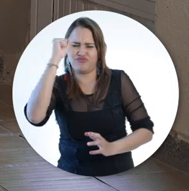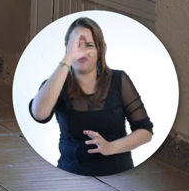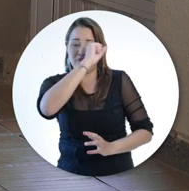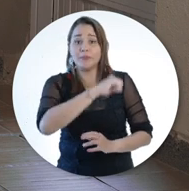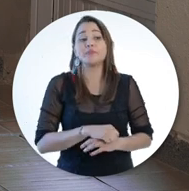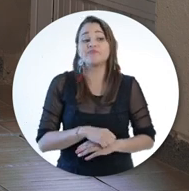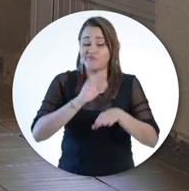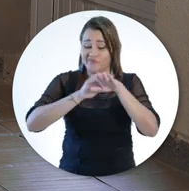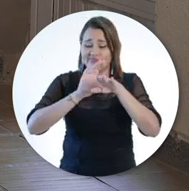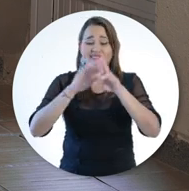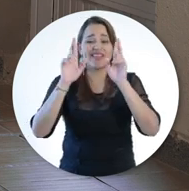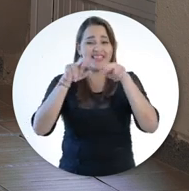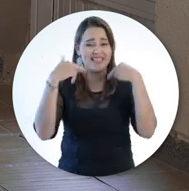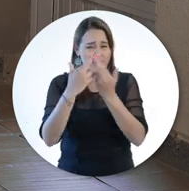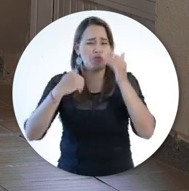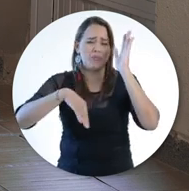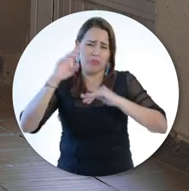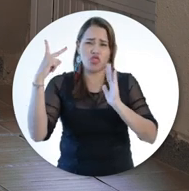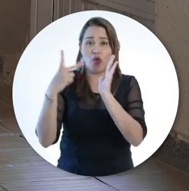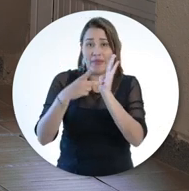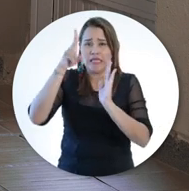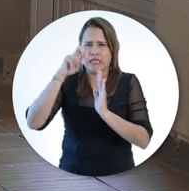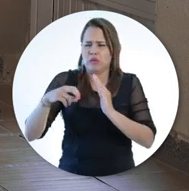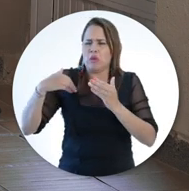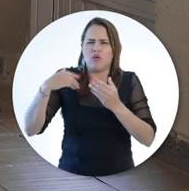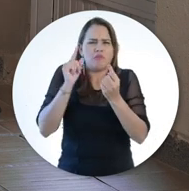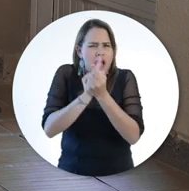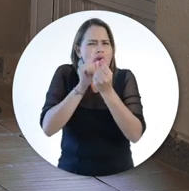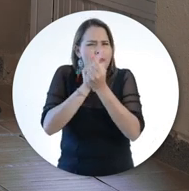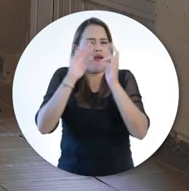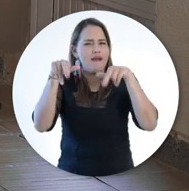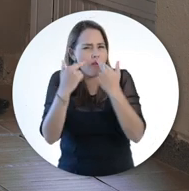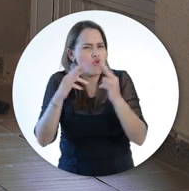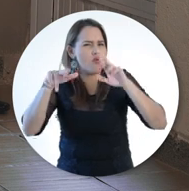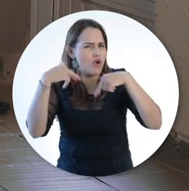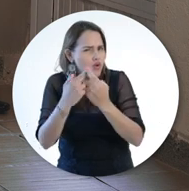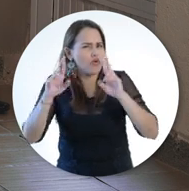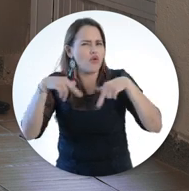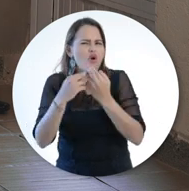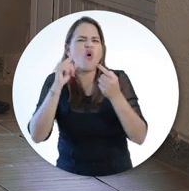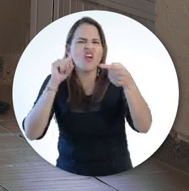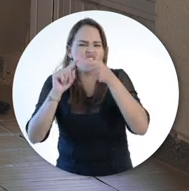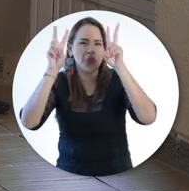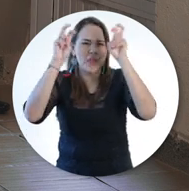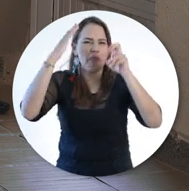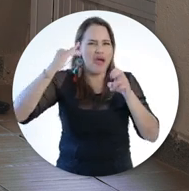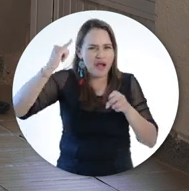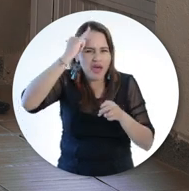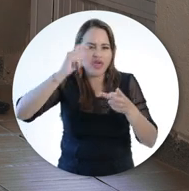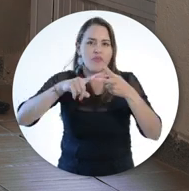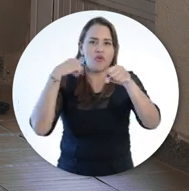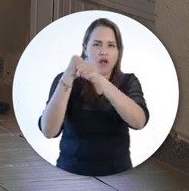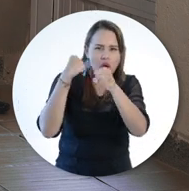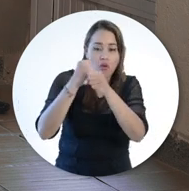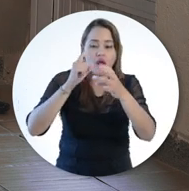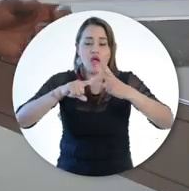reunión, por ejemplo Se desarrolla constantemente desde el 2017 Con el objetivo de mejorar las relaciones académicas Laborales y